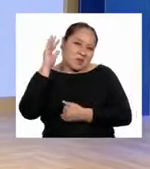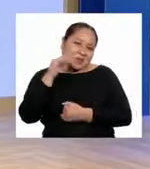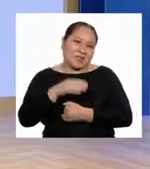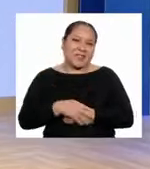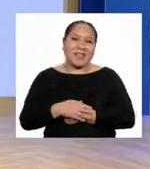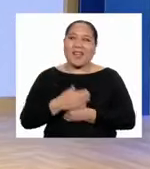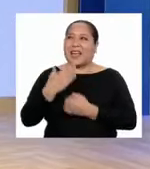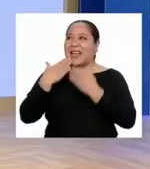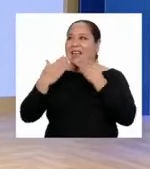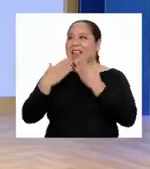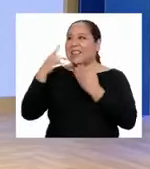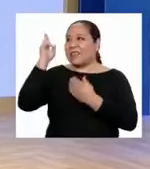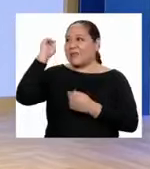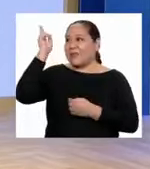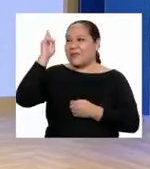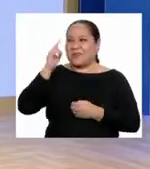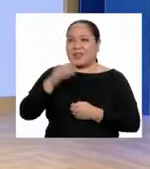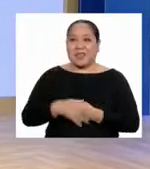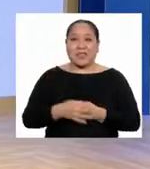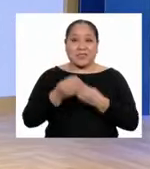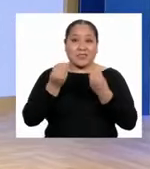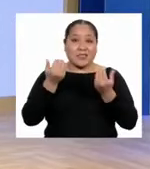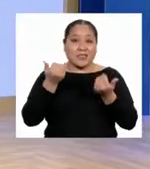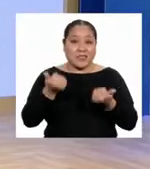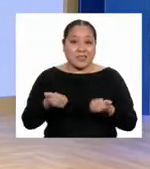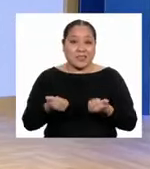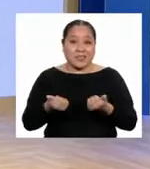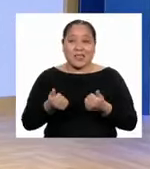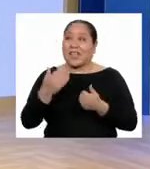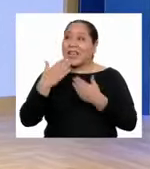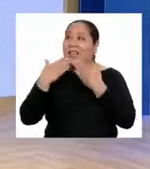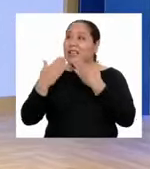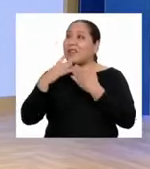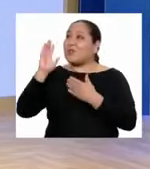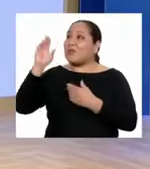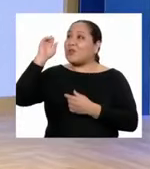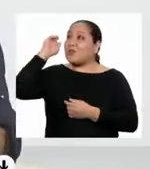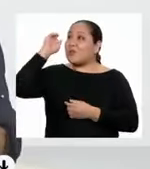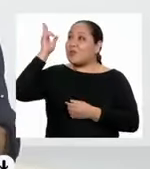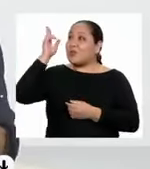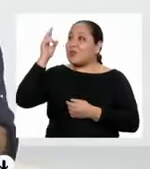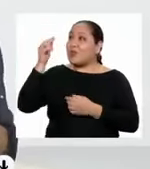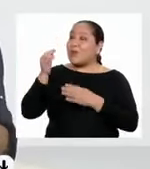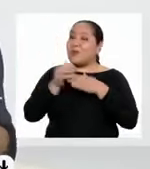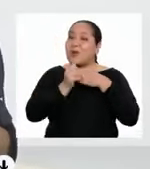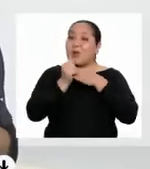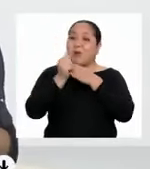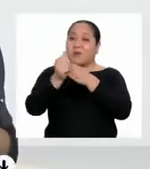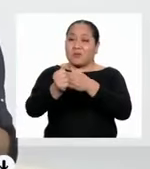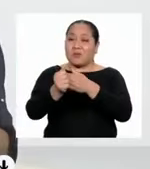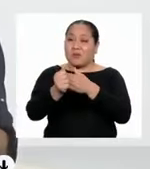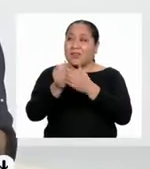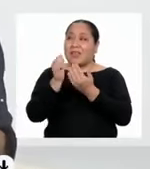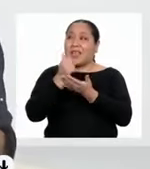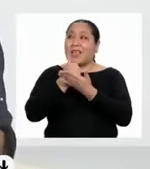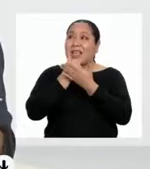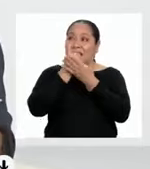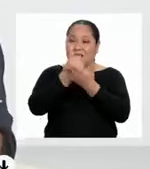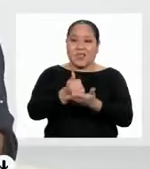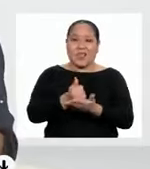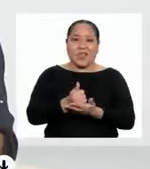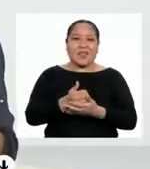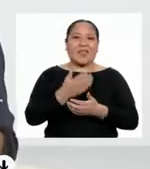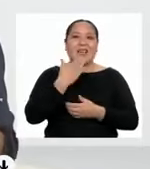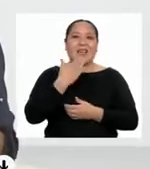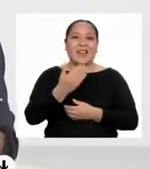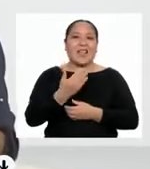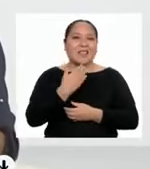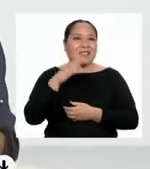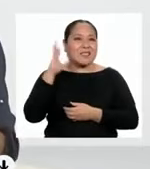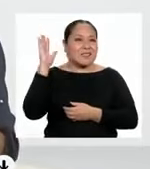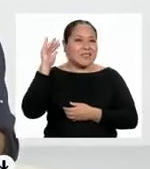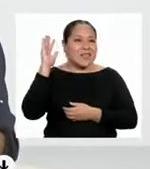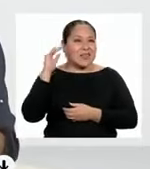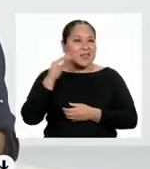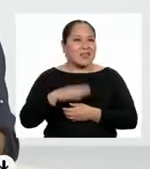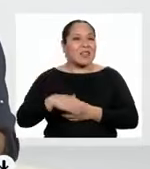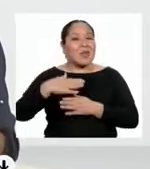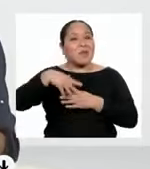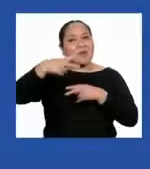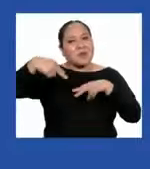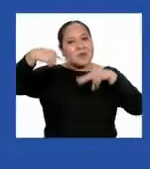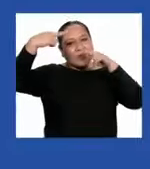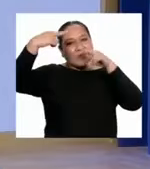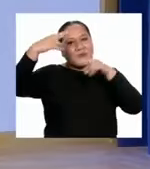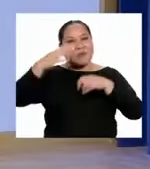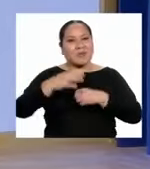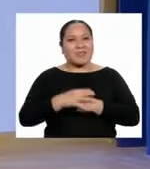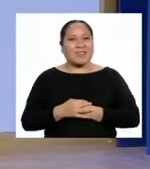Gracias, profesora. Como siempre, por su gran ayuda y guía. De nada. Adiós, Jonathan. Y nos vemos